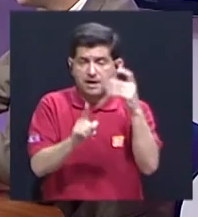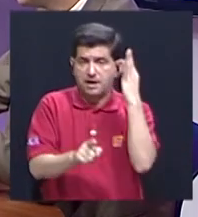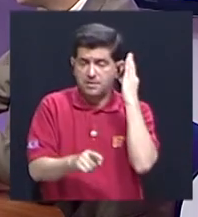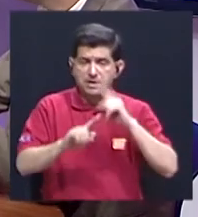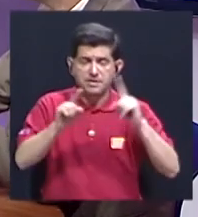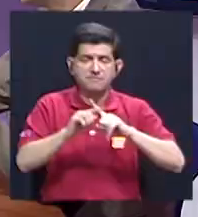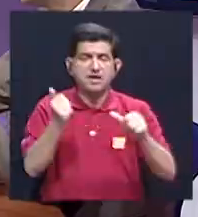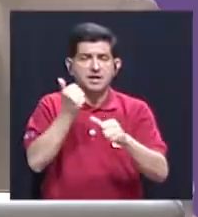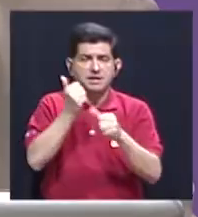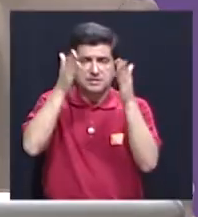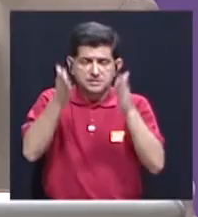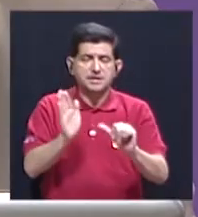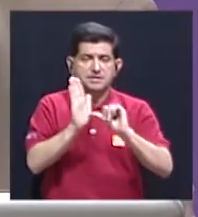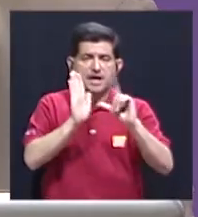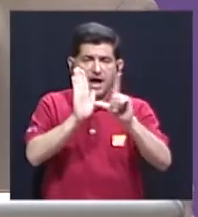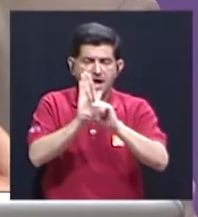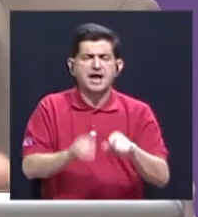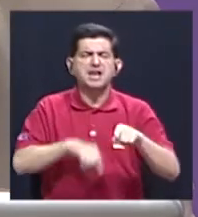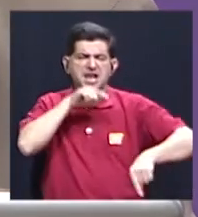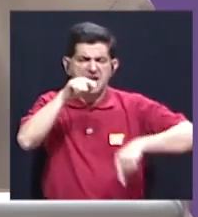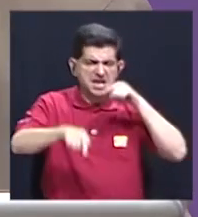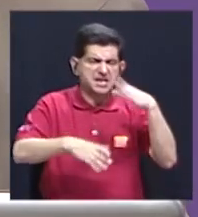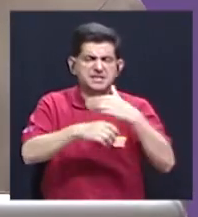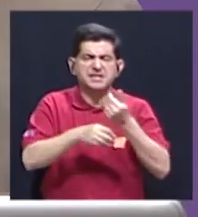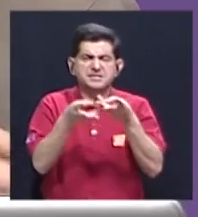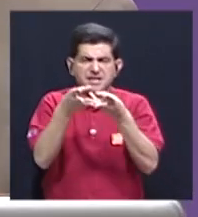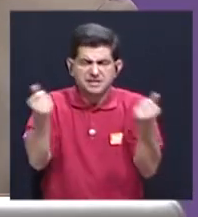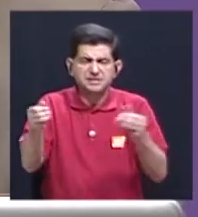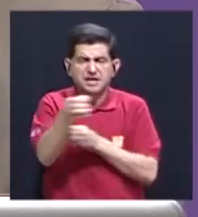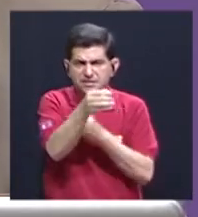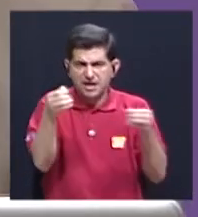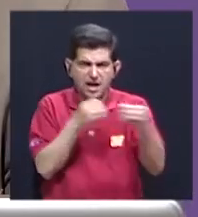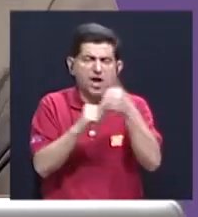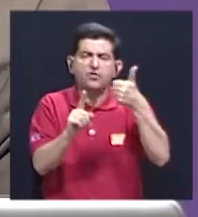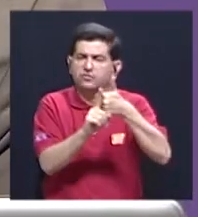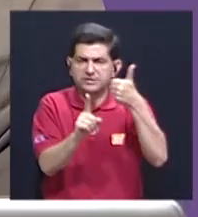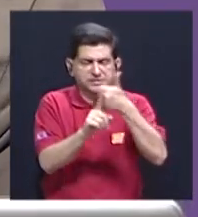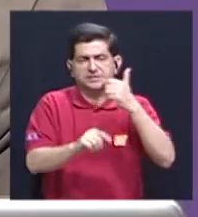algunas asesoras legislativas y hacían una crítica sistemática a la desaparición de la oficina como tal.